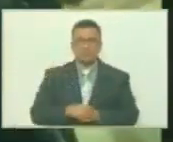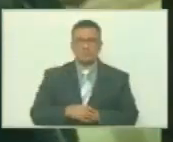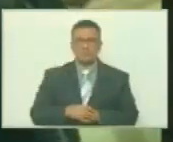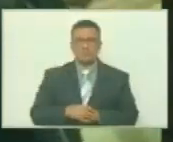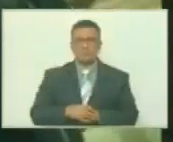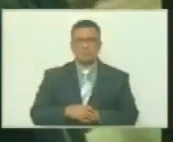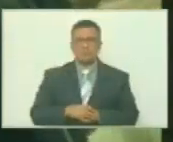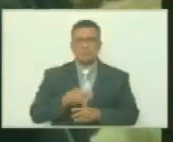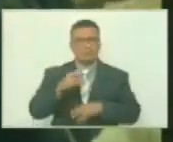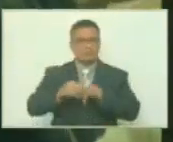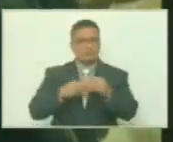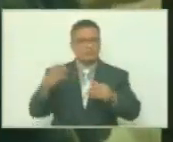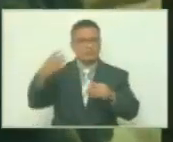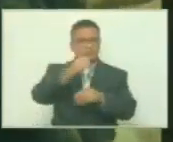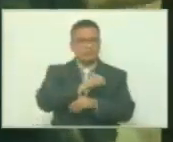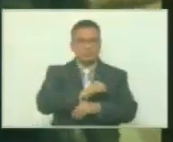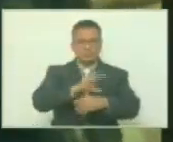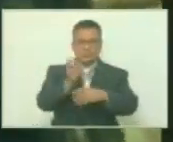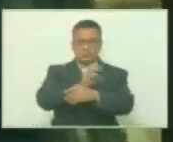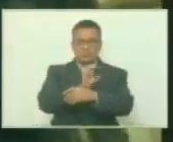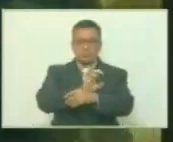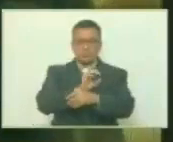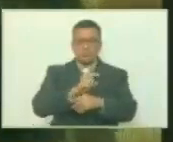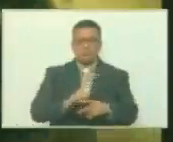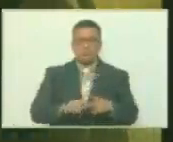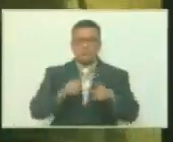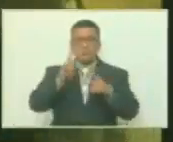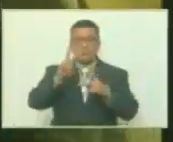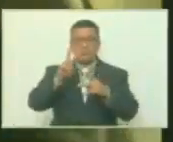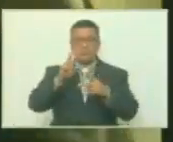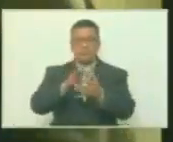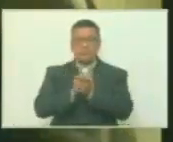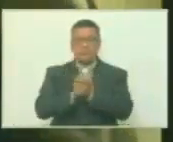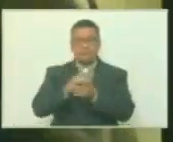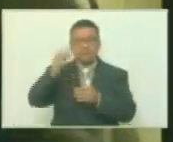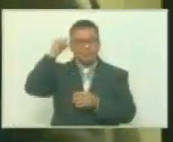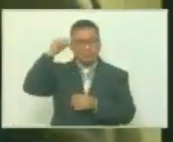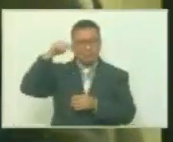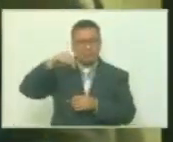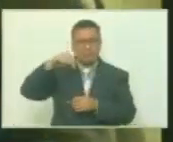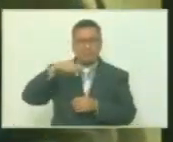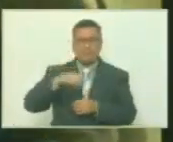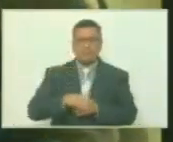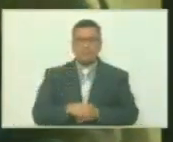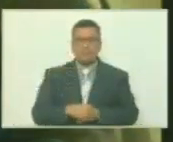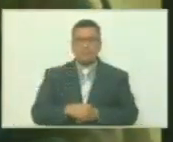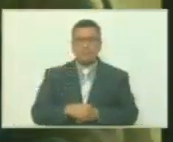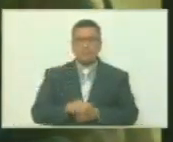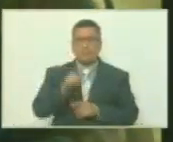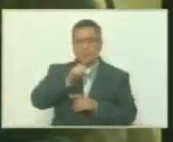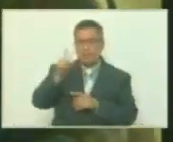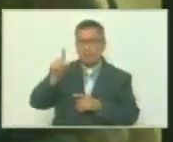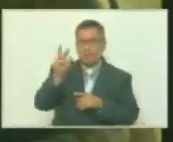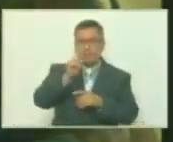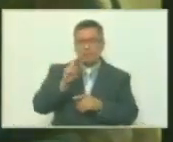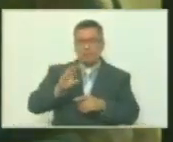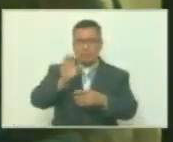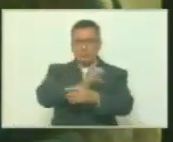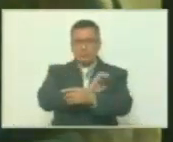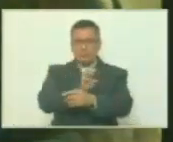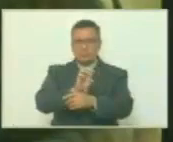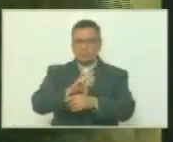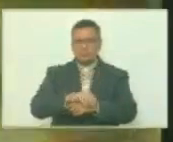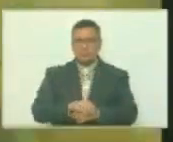se consiguieron en Guayaquil donde hoy está allá la república del ecuador